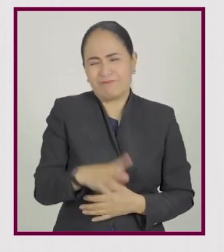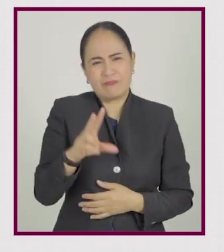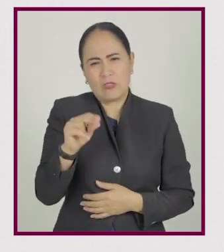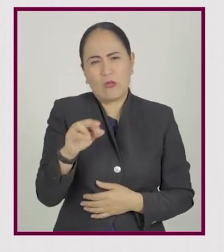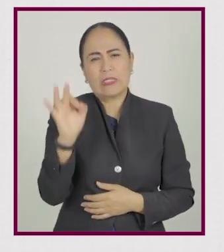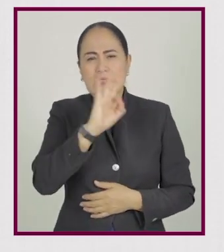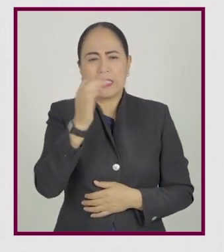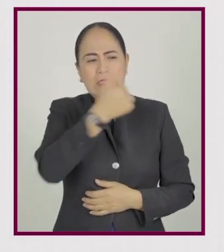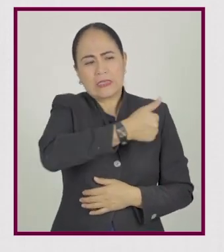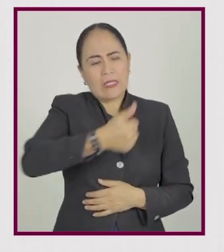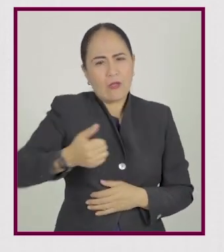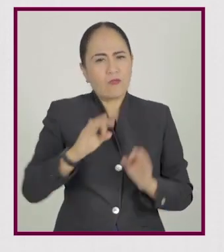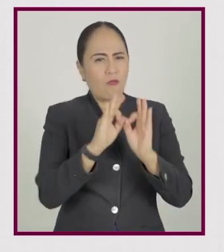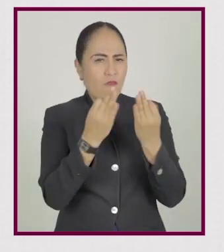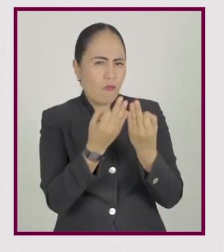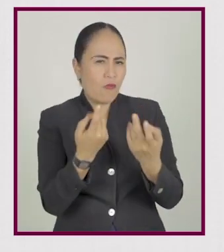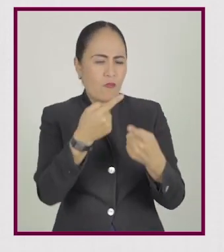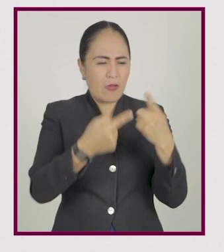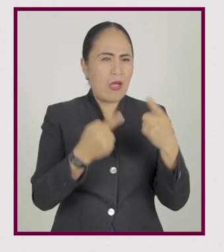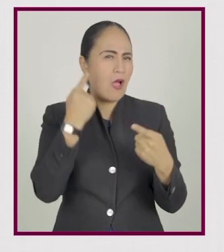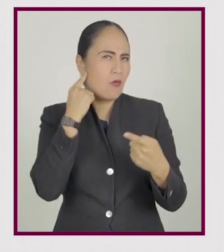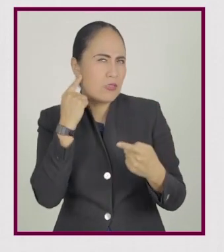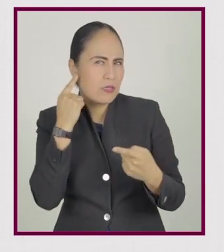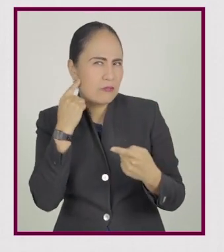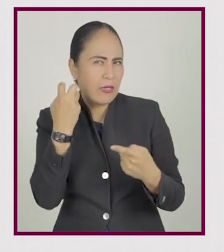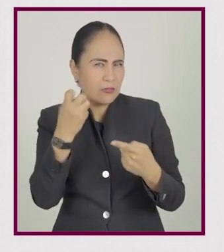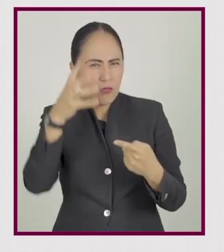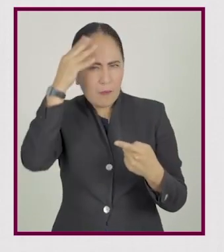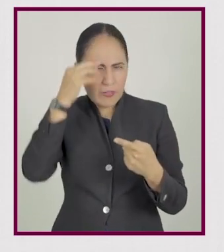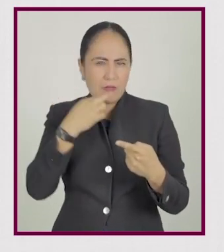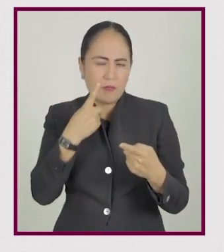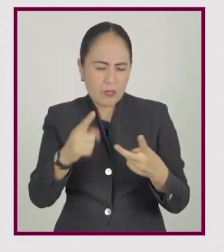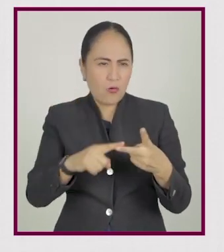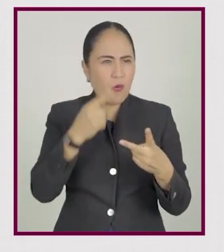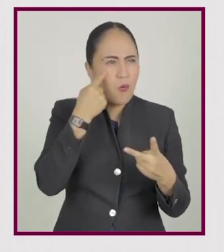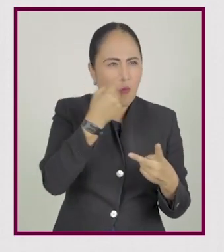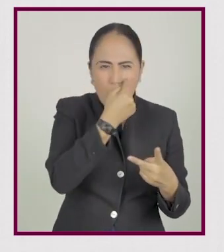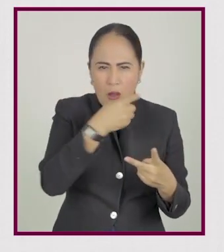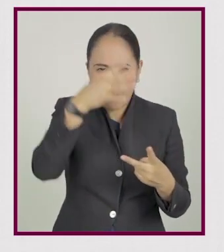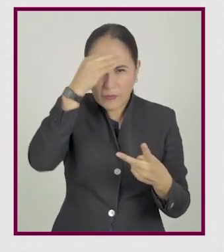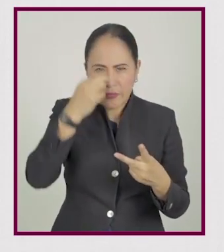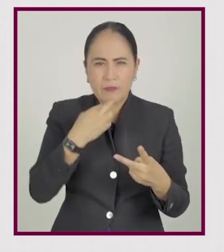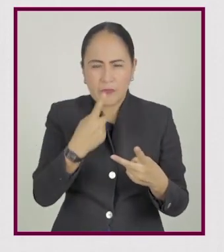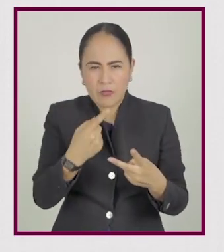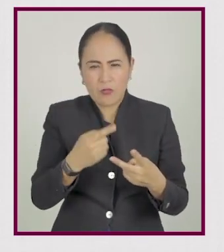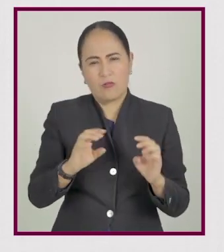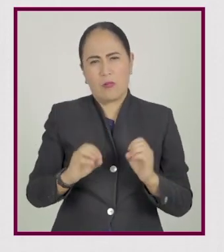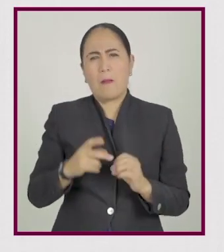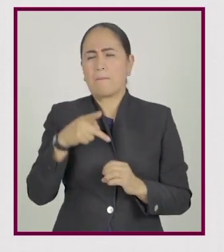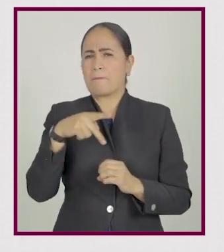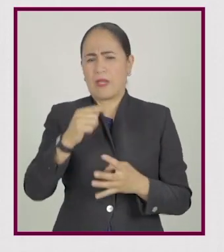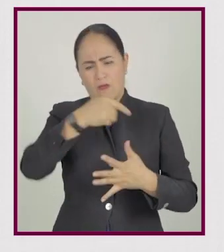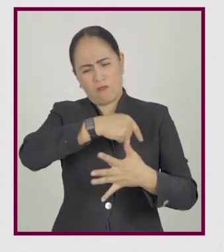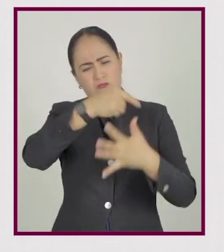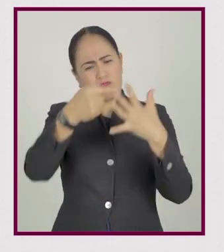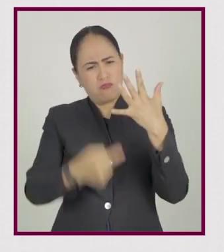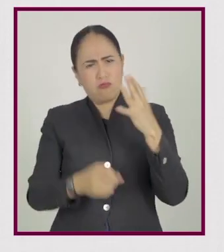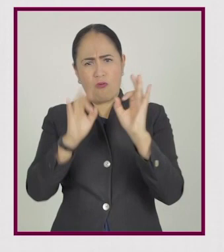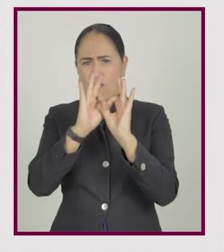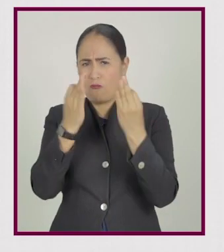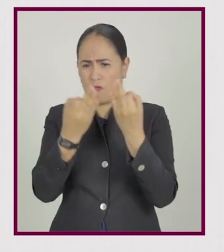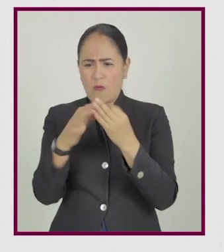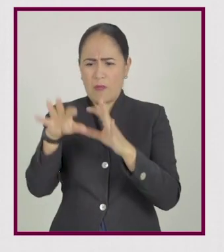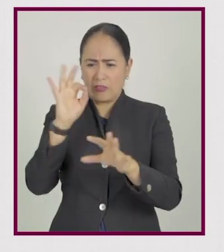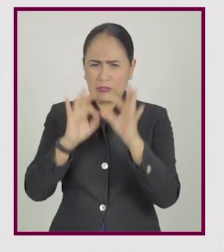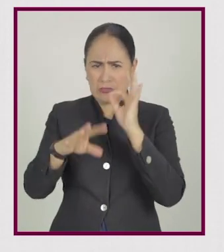para aprender por ciertas modalidades, ya sea la auditiva, la visual o la sinestésica. Sin embargo, necesitamos